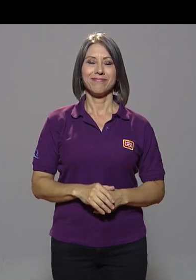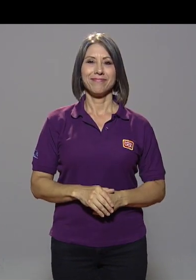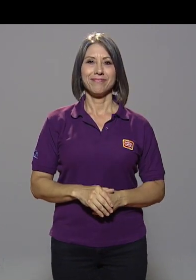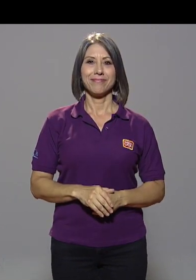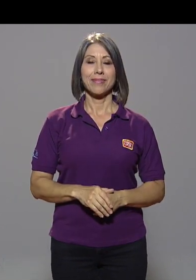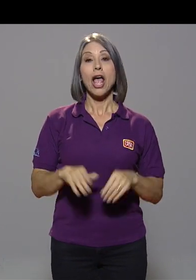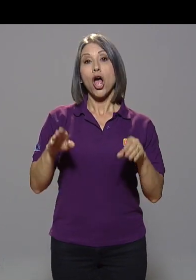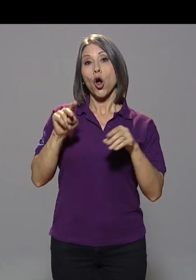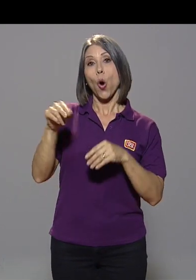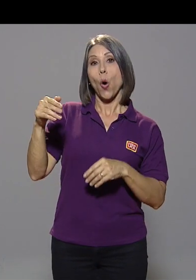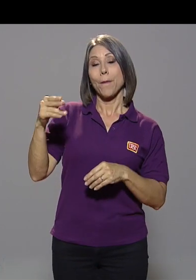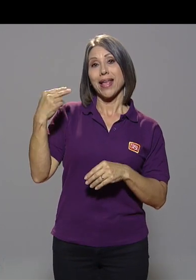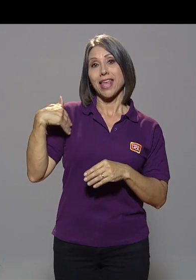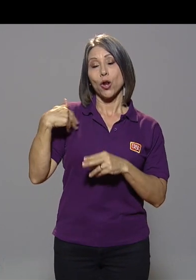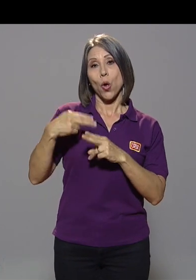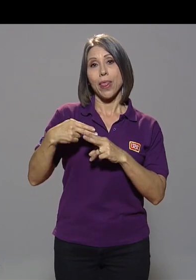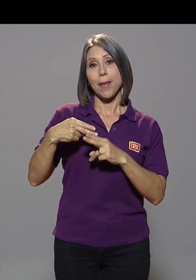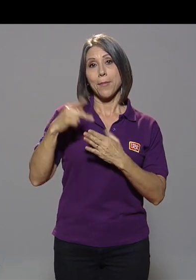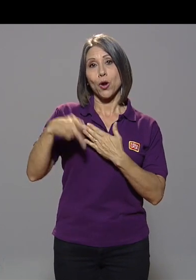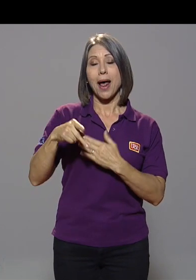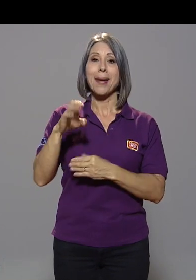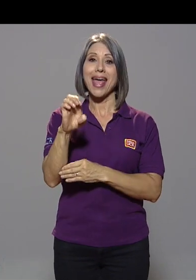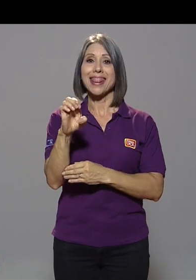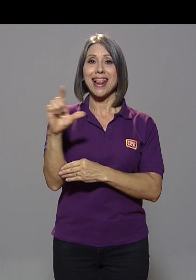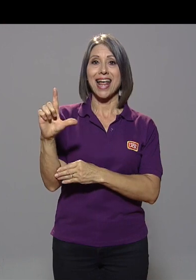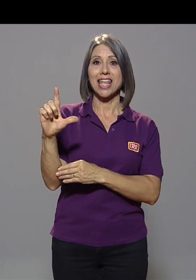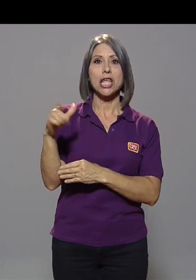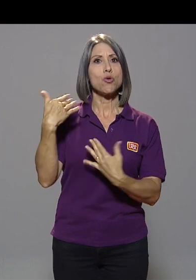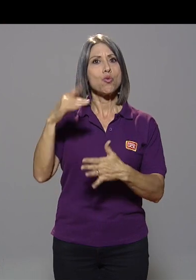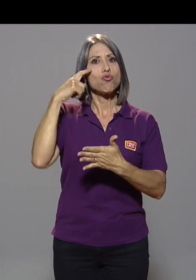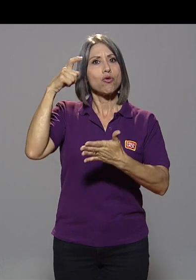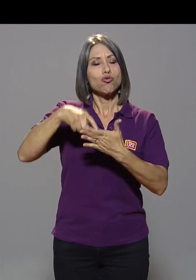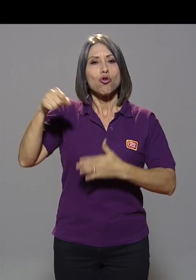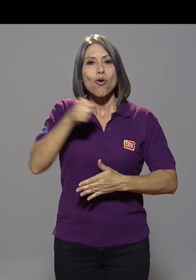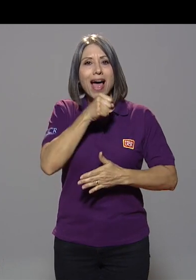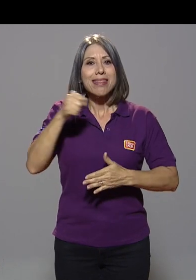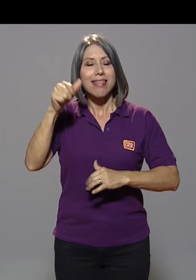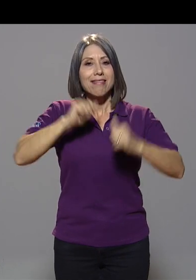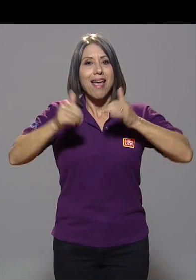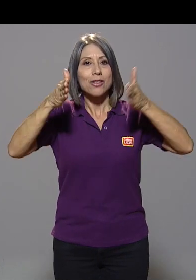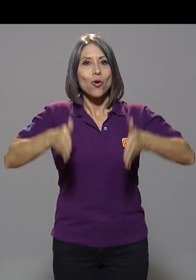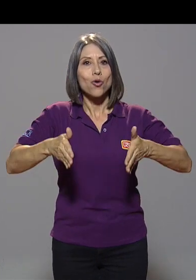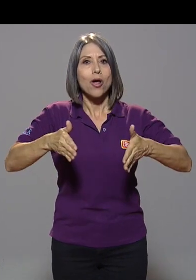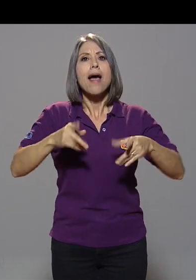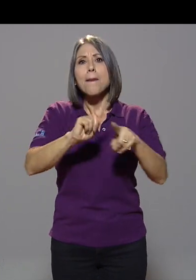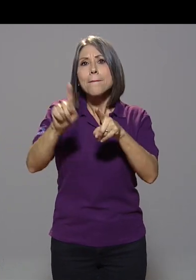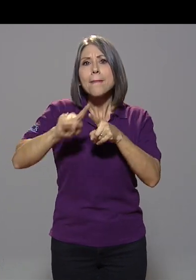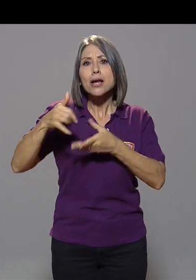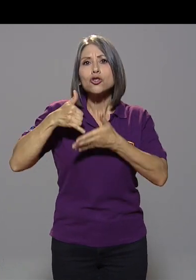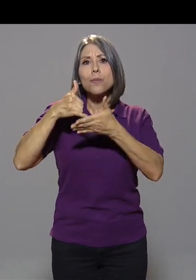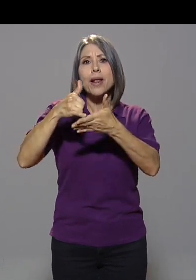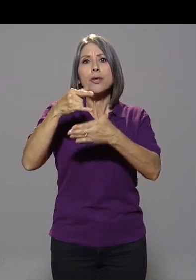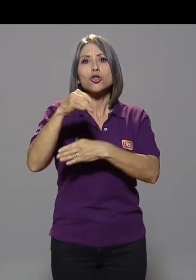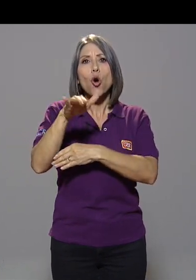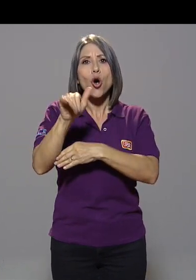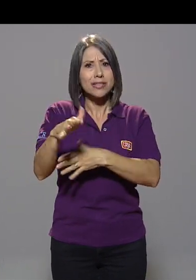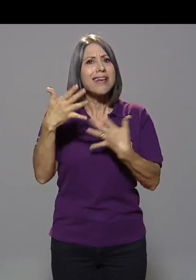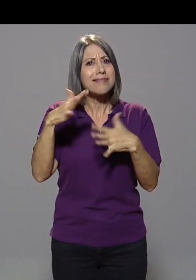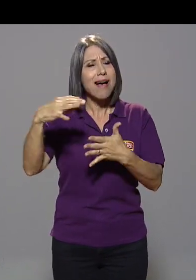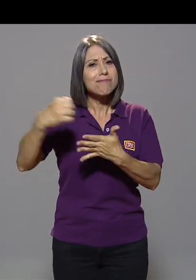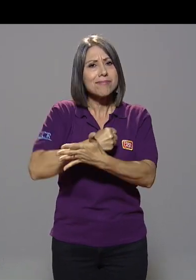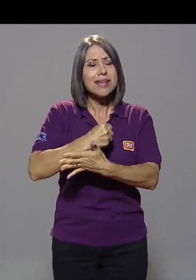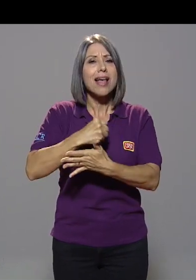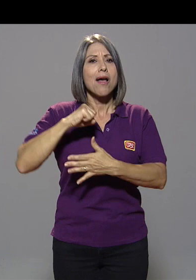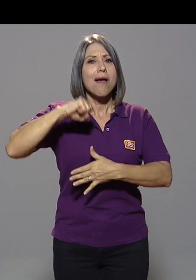Mientras que su compañero de programa, el Langui, es un reconocido cantante y actor ganador de varios premios Goya, quien tiene parálisis